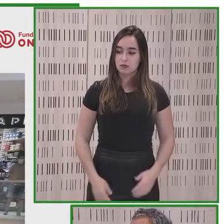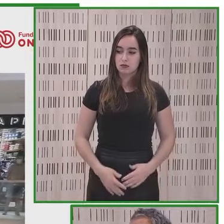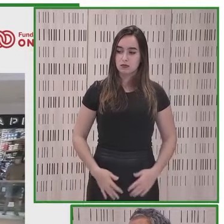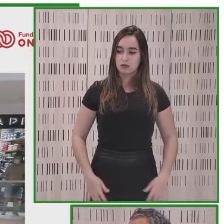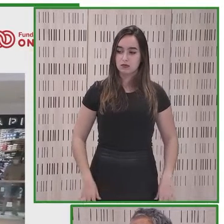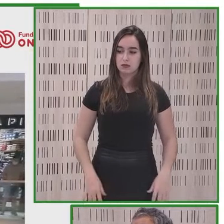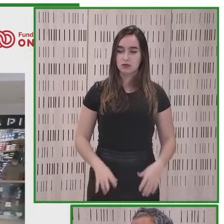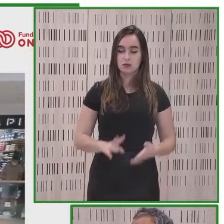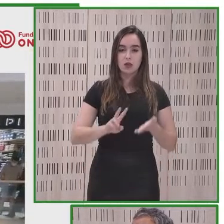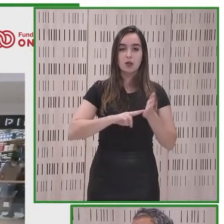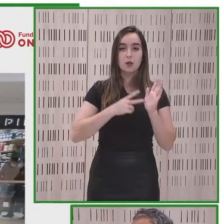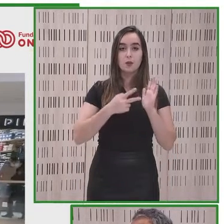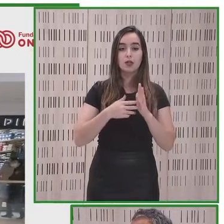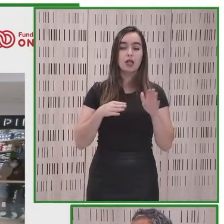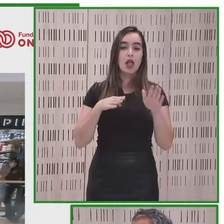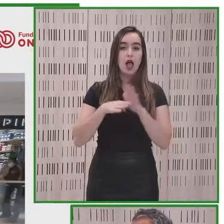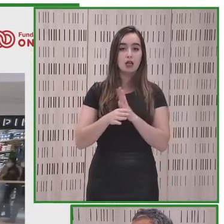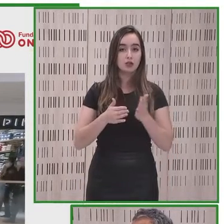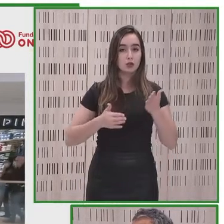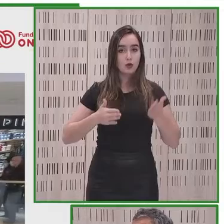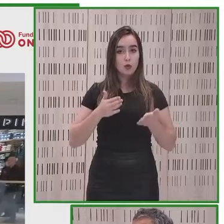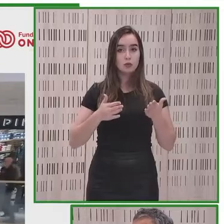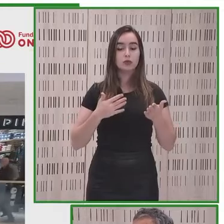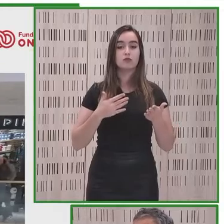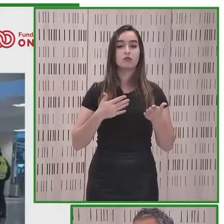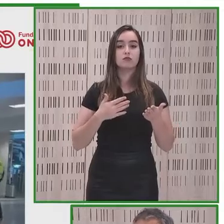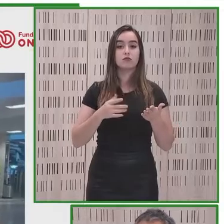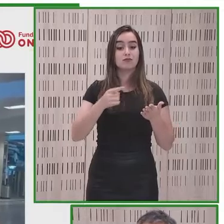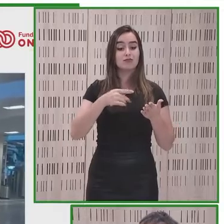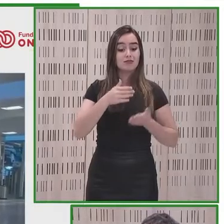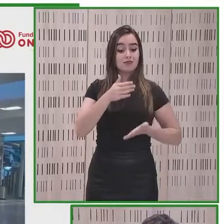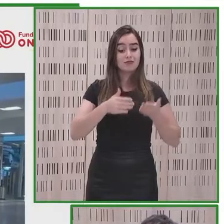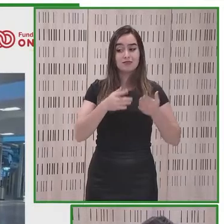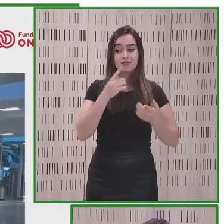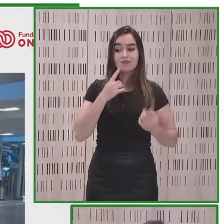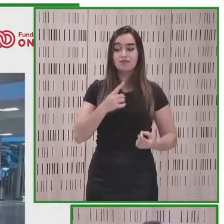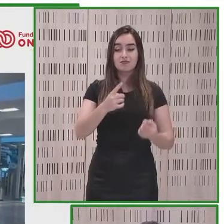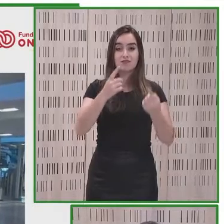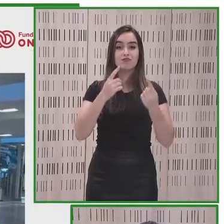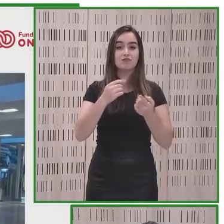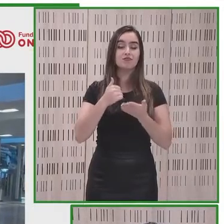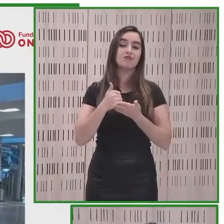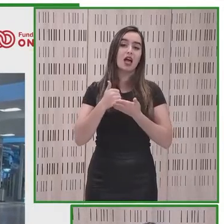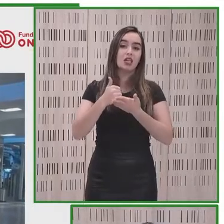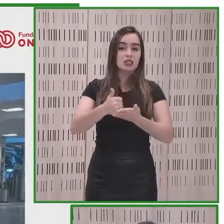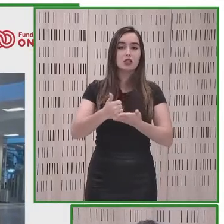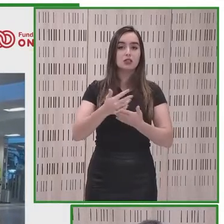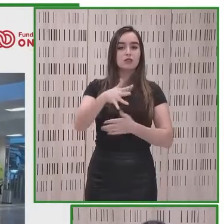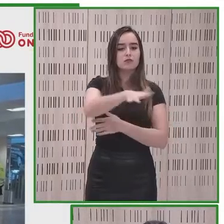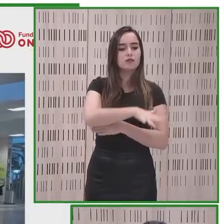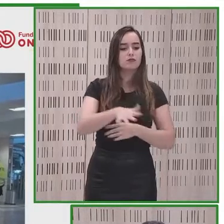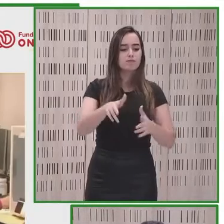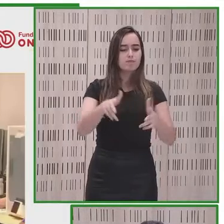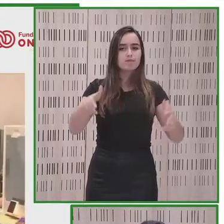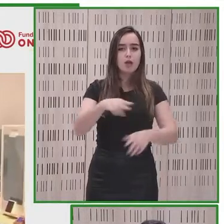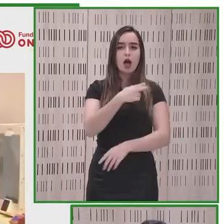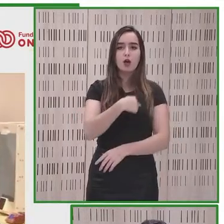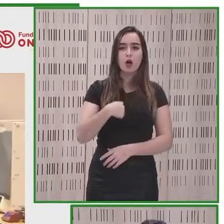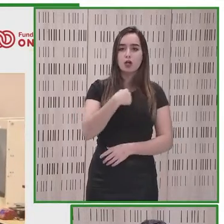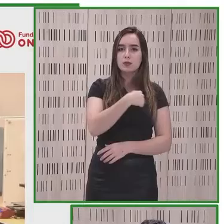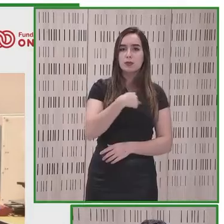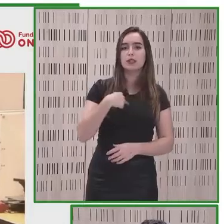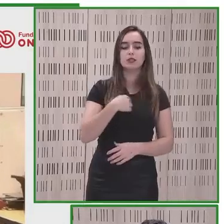el proyecto Access Robots Transporte desarrolla los primeros robots asistenciales en grandes espacios como son hospitales centros